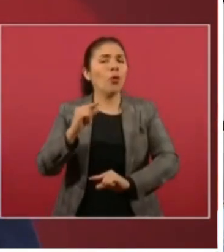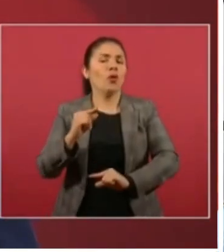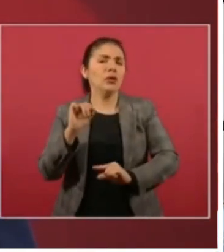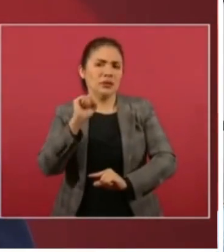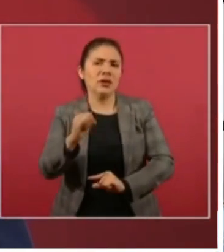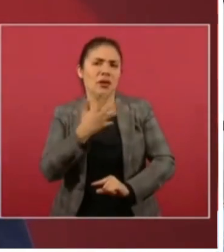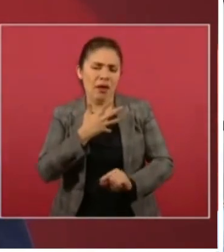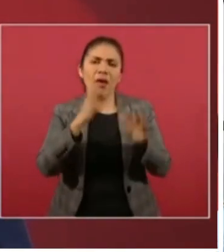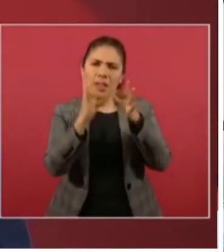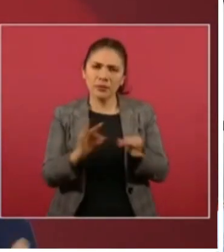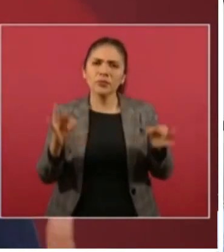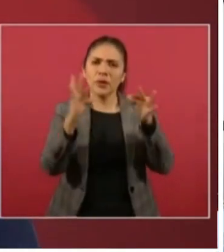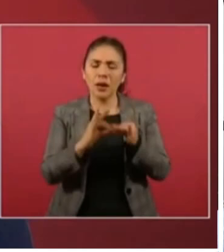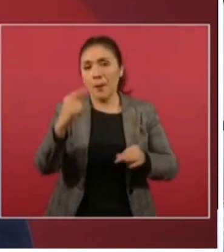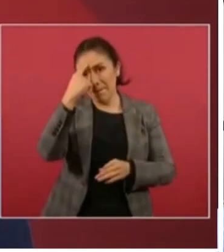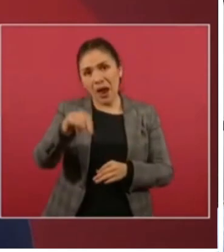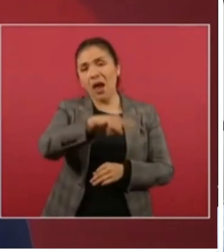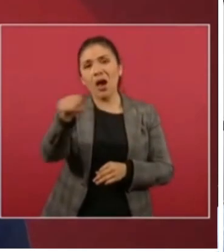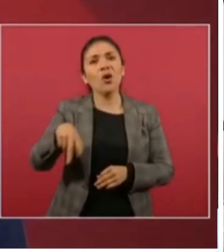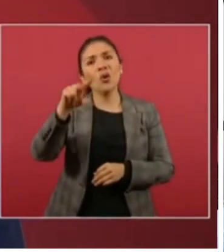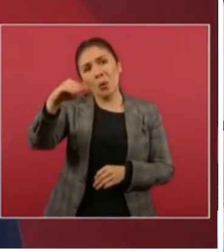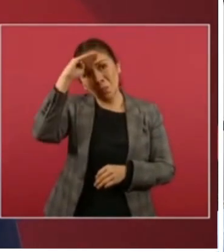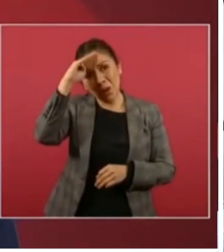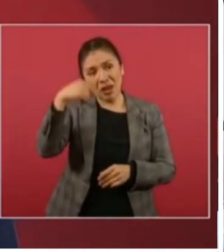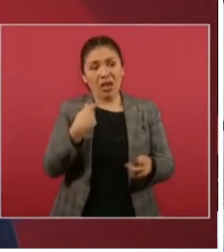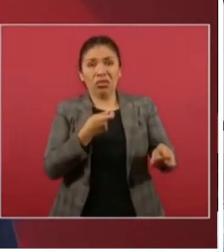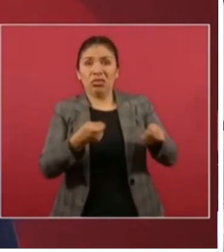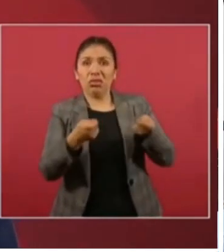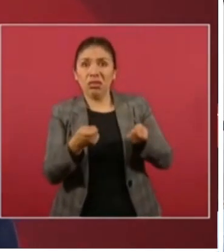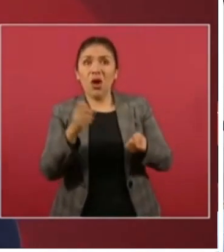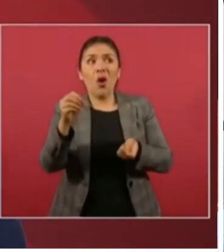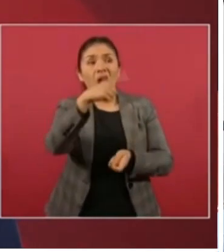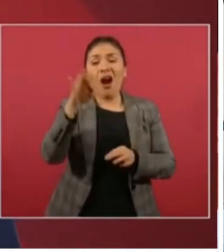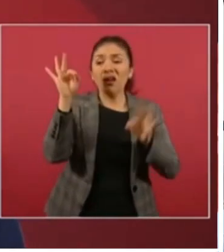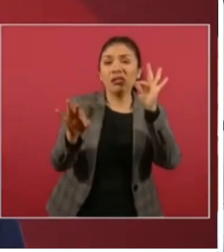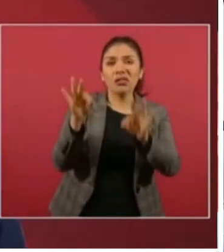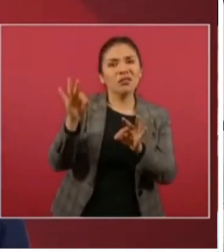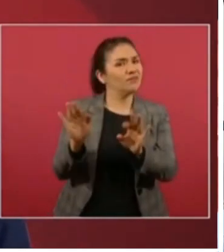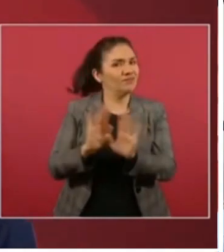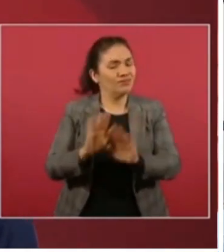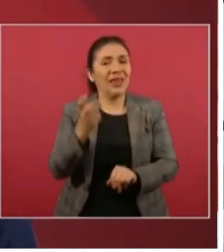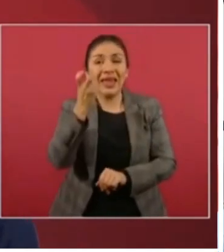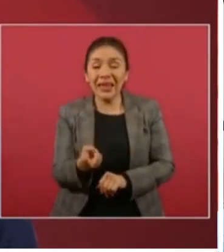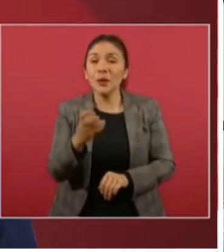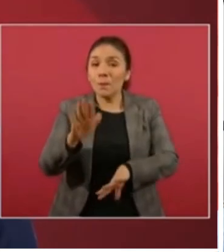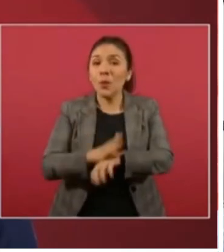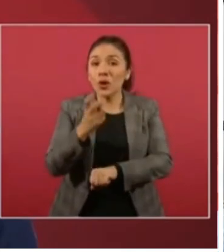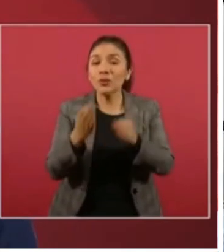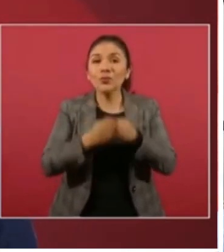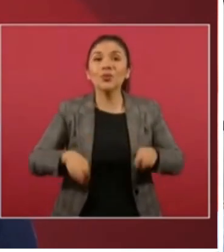para que no haya manipulación. Por eso es muy importante esta conferencia.